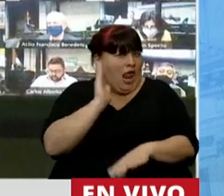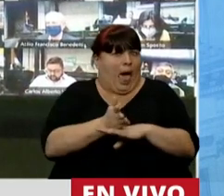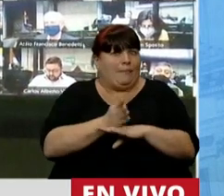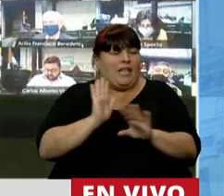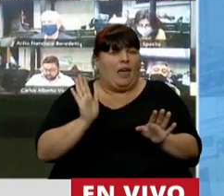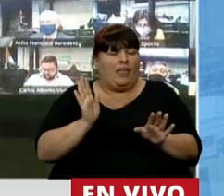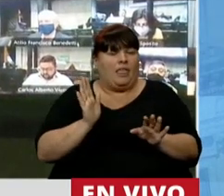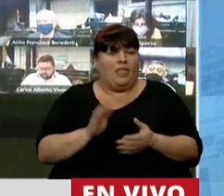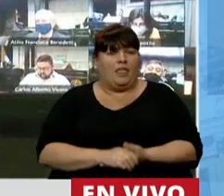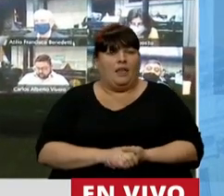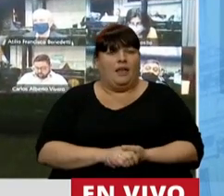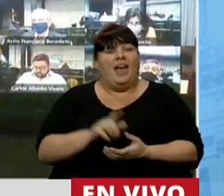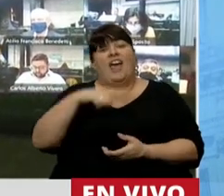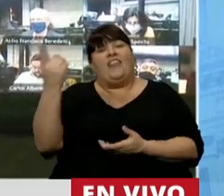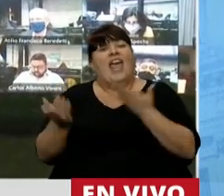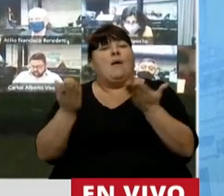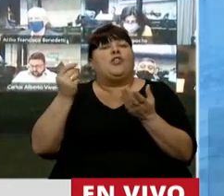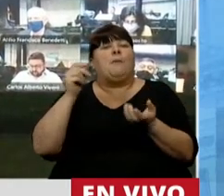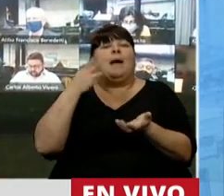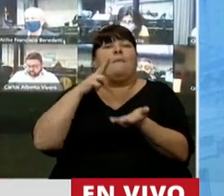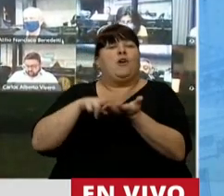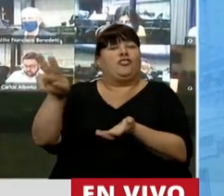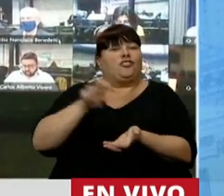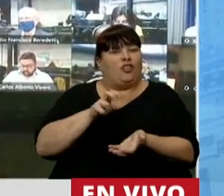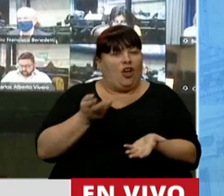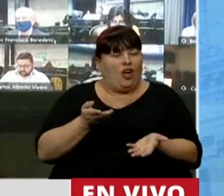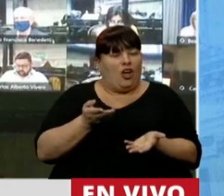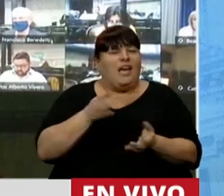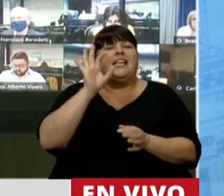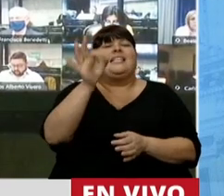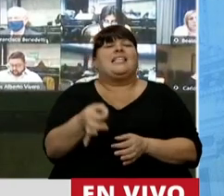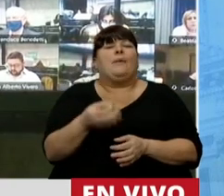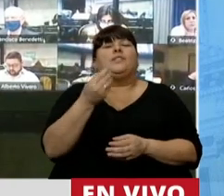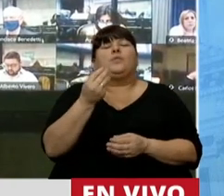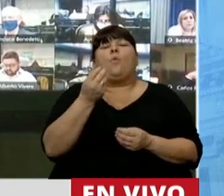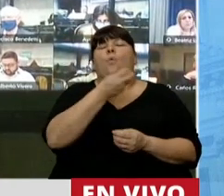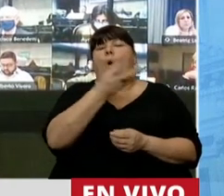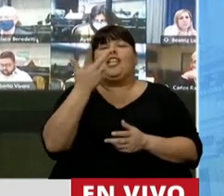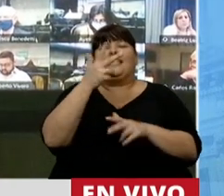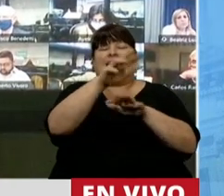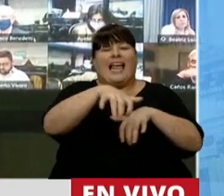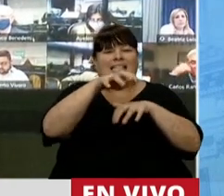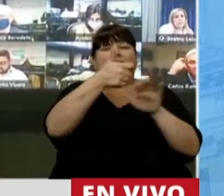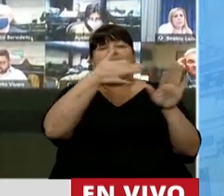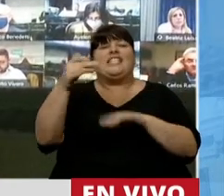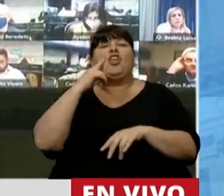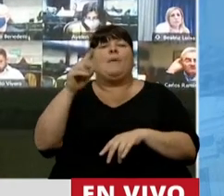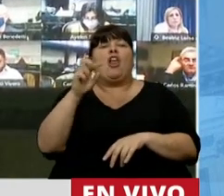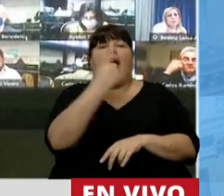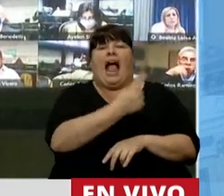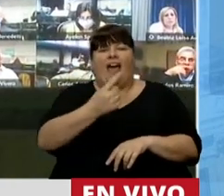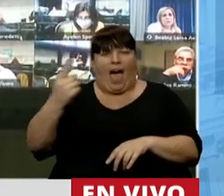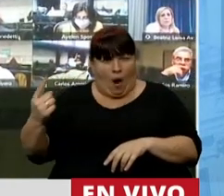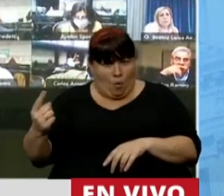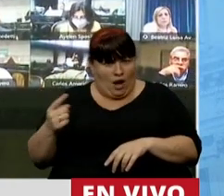de la evaluación para el impuesto. ¿Saben cuánto son 3 cosechadoras? 600 mil dólares cada uno,